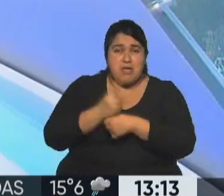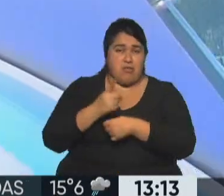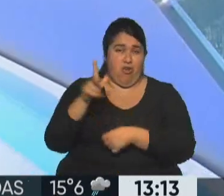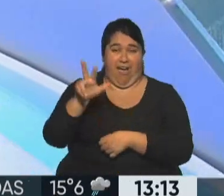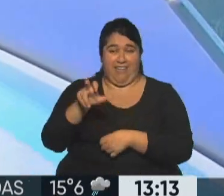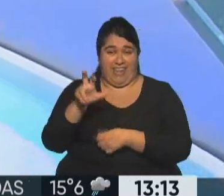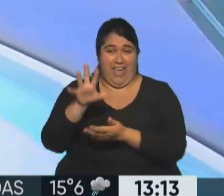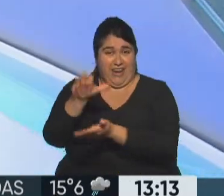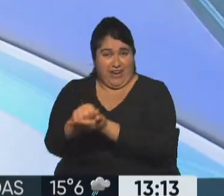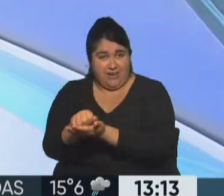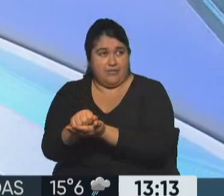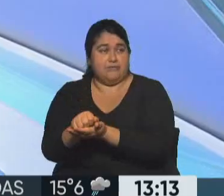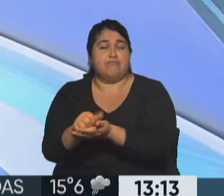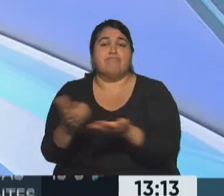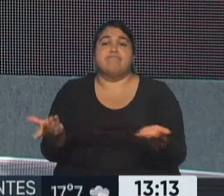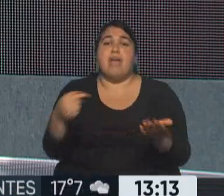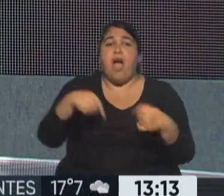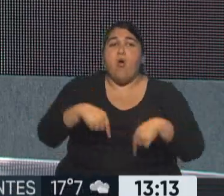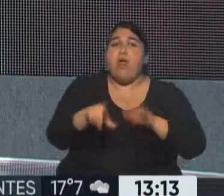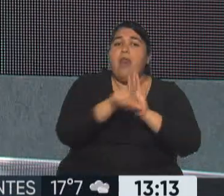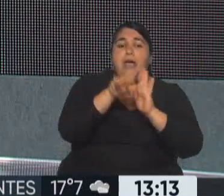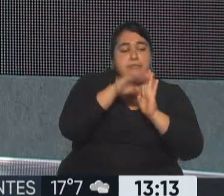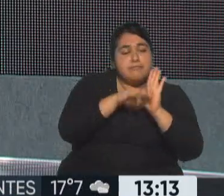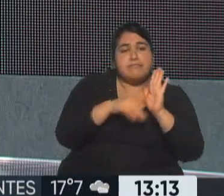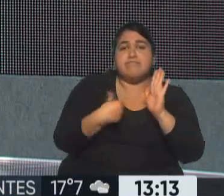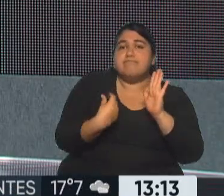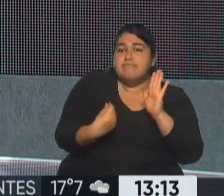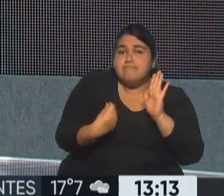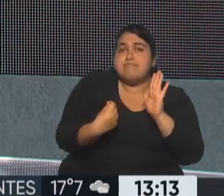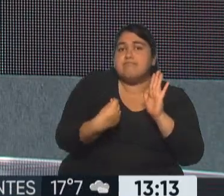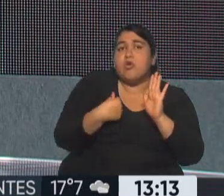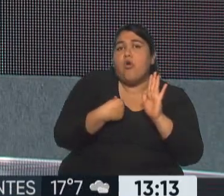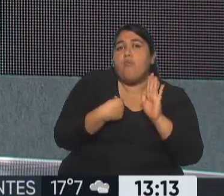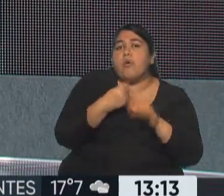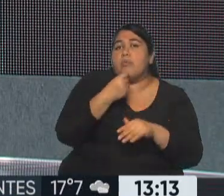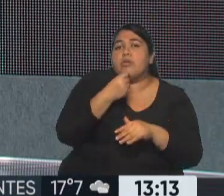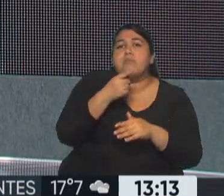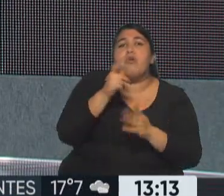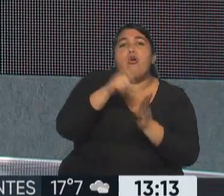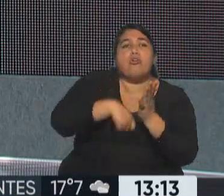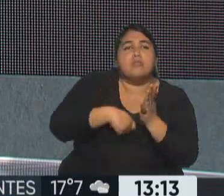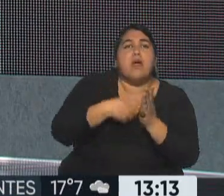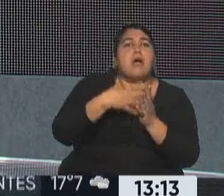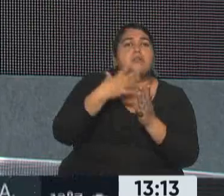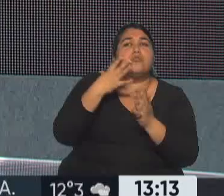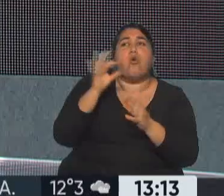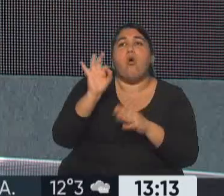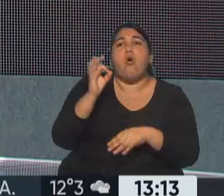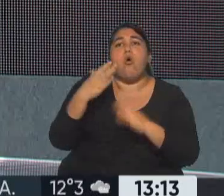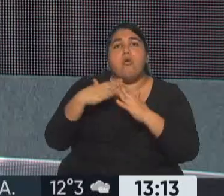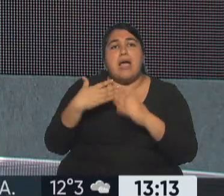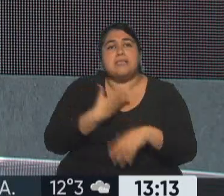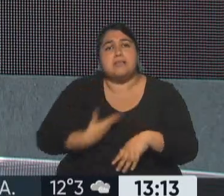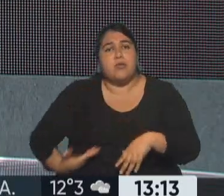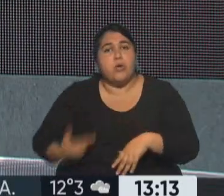bueno, bajo qué regulación hoy, aquella persona o aquella familia que está contratando un alquiler o aquel propietario que quiere alquilar,